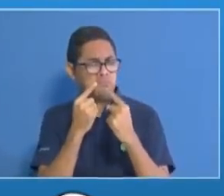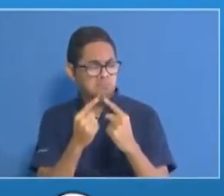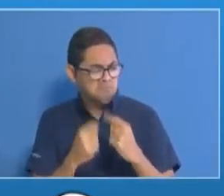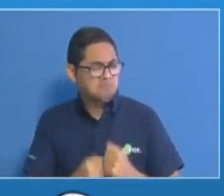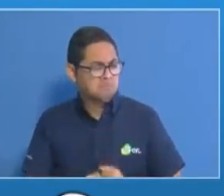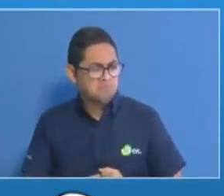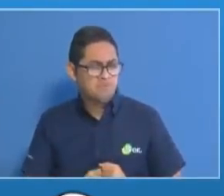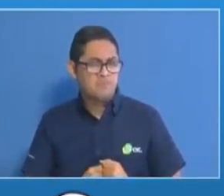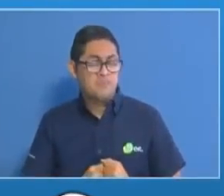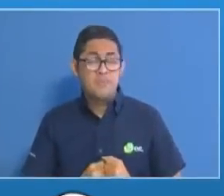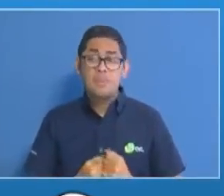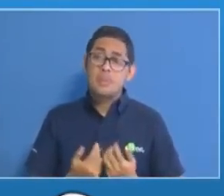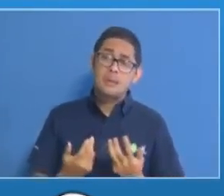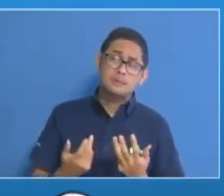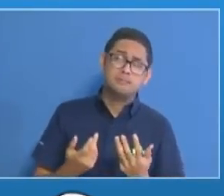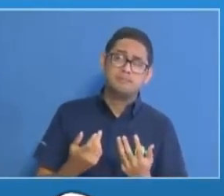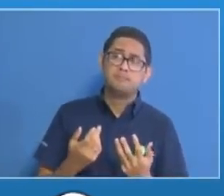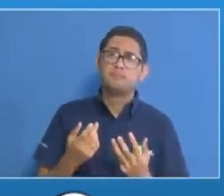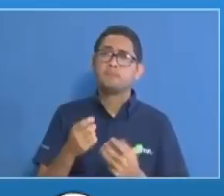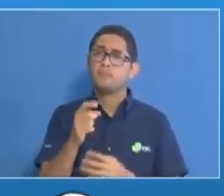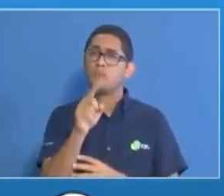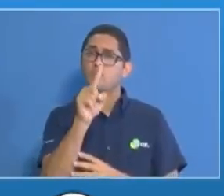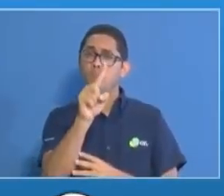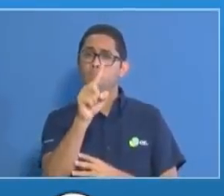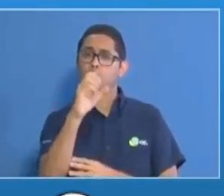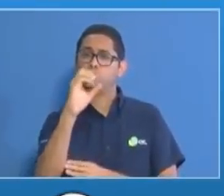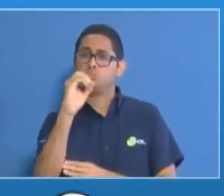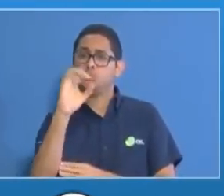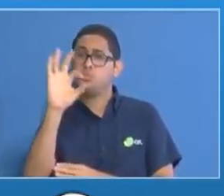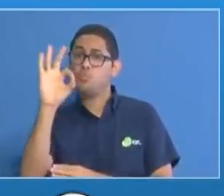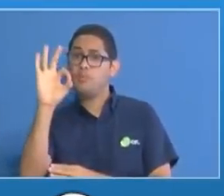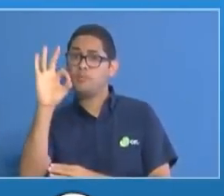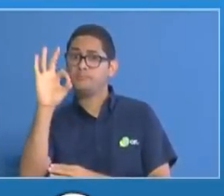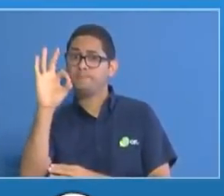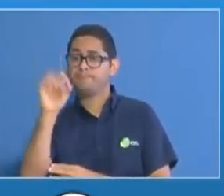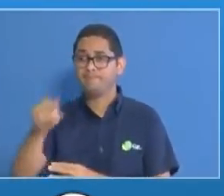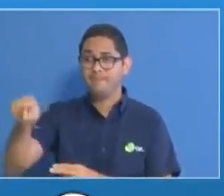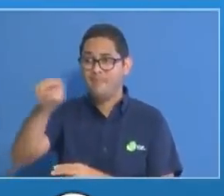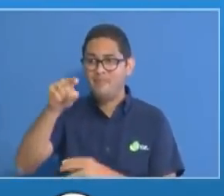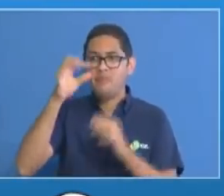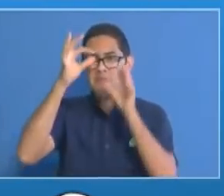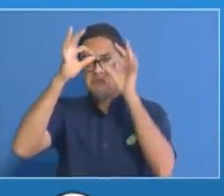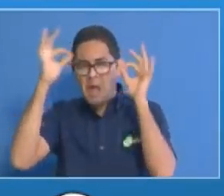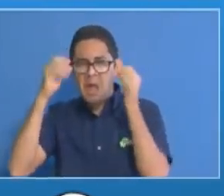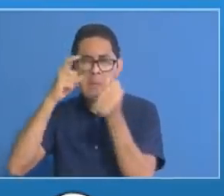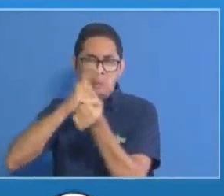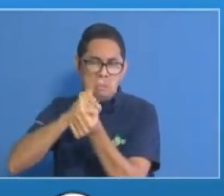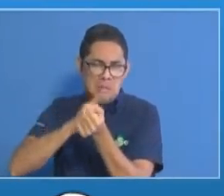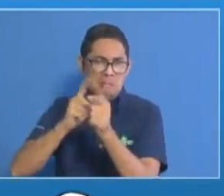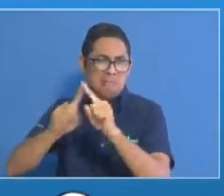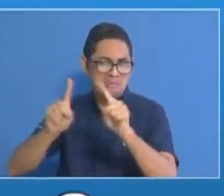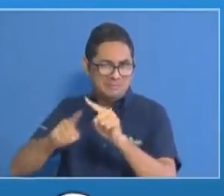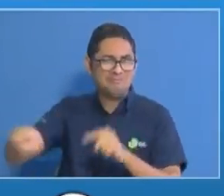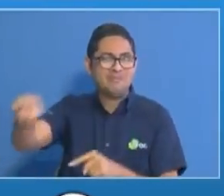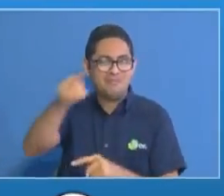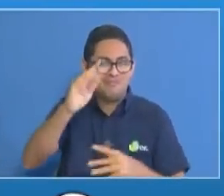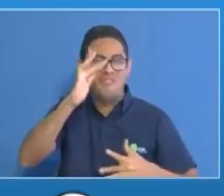existen 109 casos positivos de trabajadores de la salud